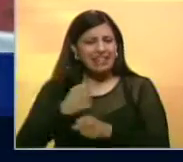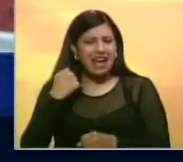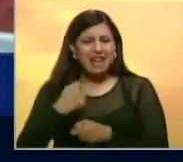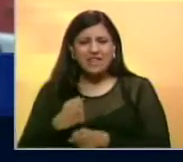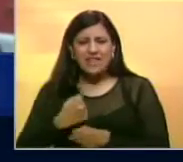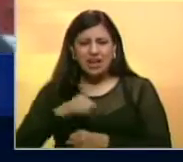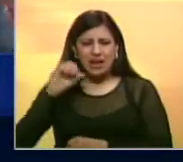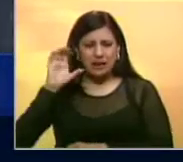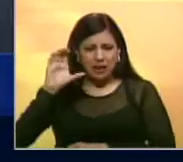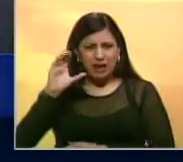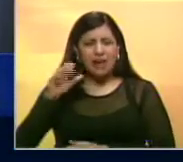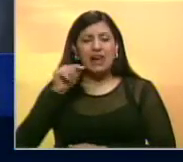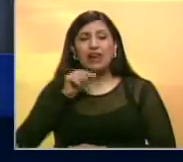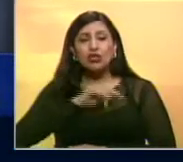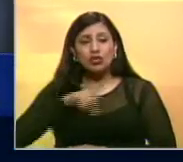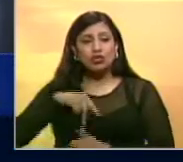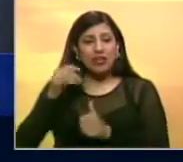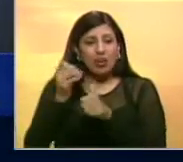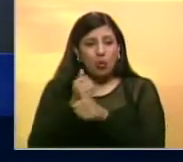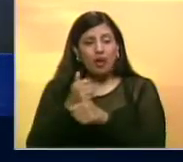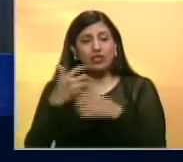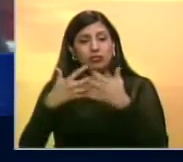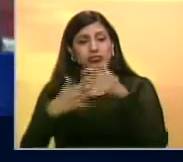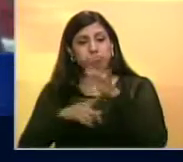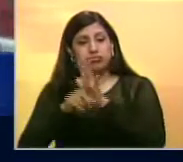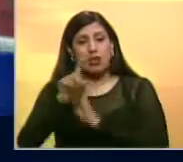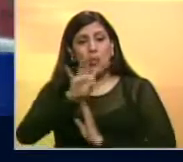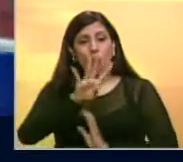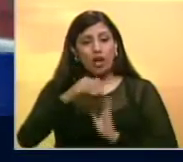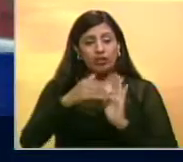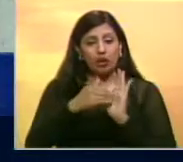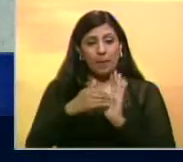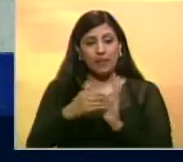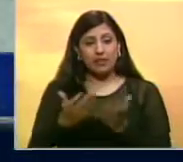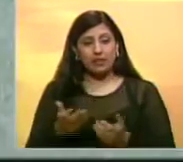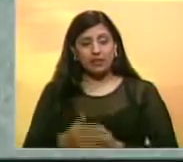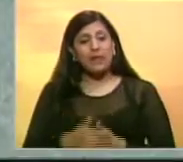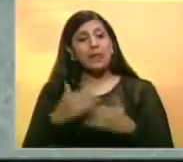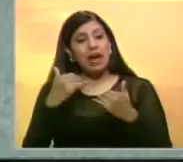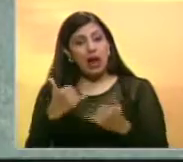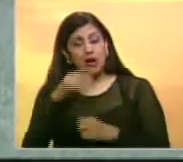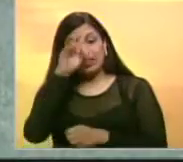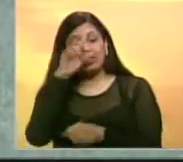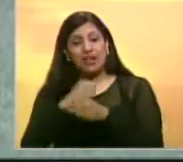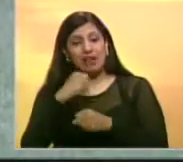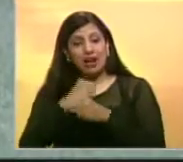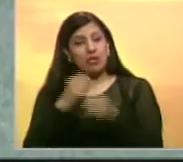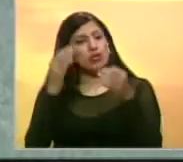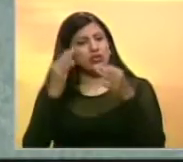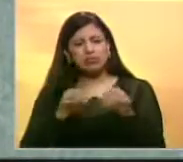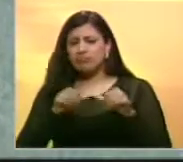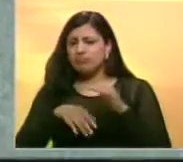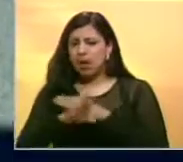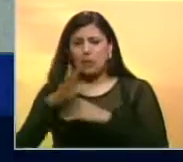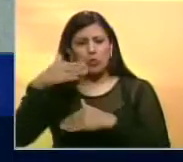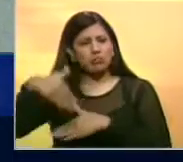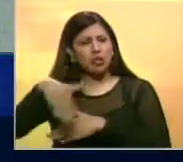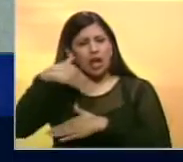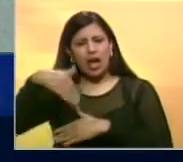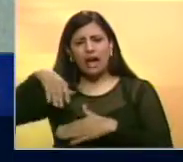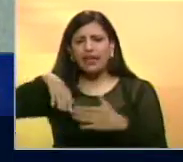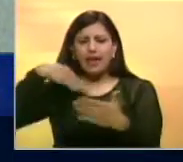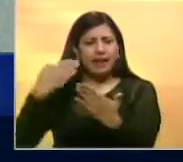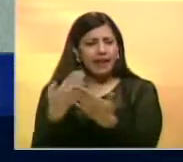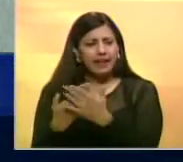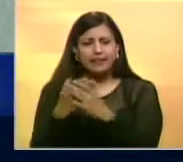el patriotismo que ellos tienen, es que han logrado elevar la producción a 4.000 de 2.000 que estaban. Los trabajadores aseguraron que seguirán tomando las acciones que sean